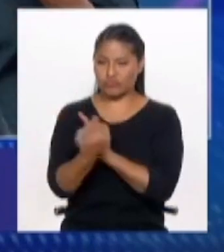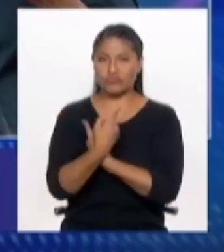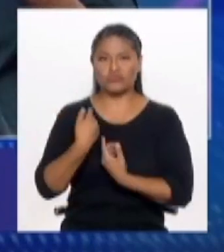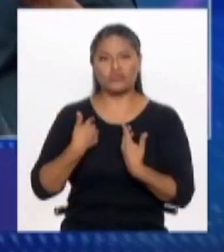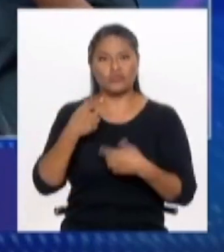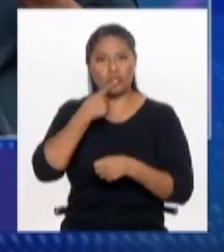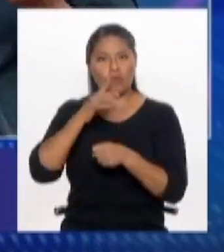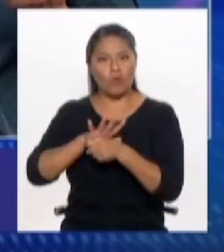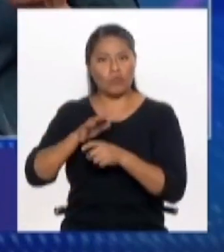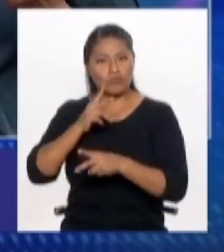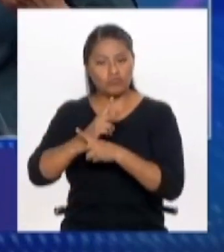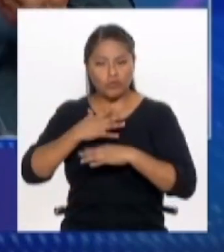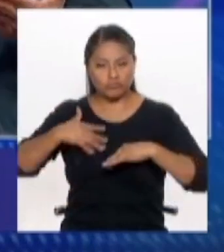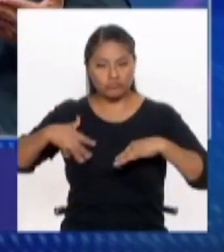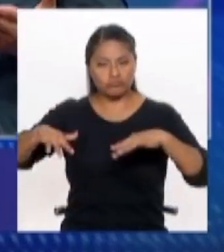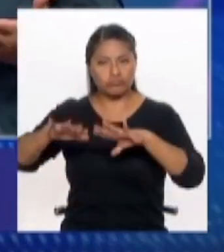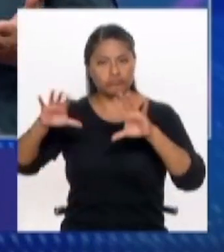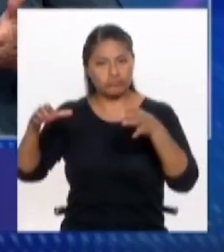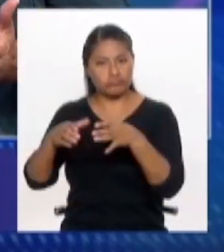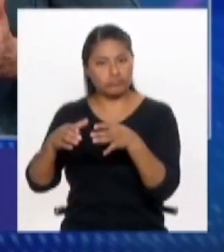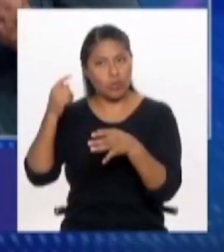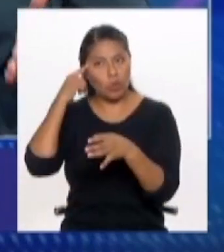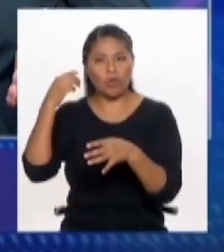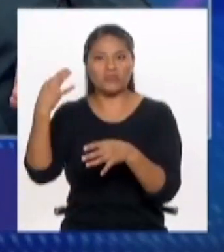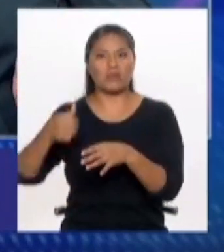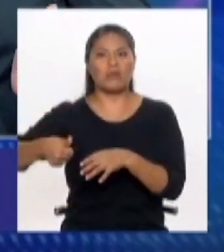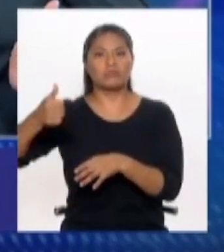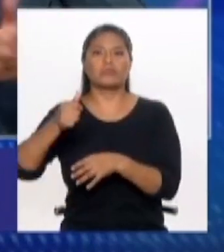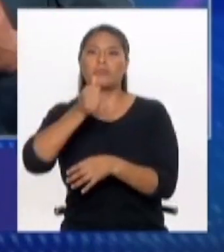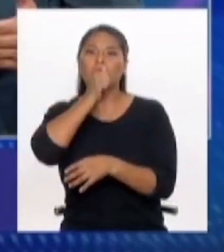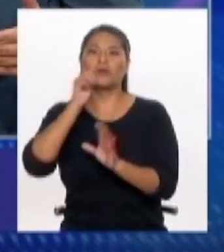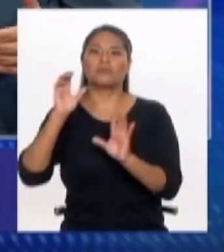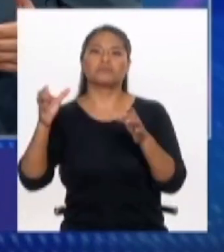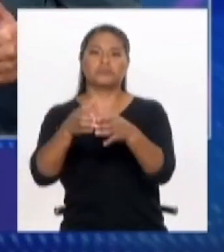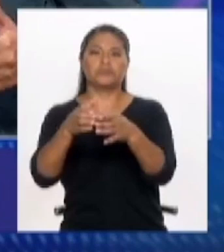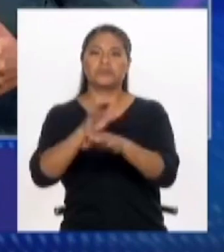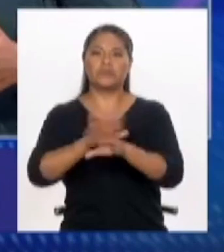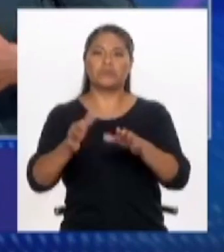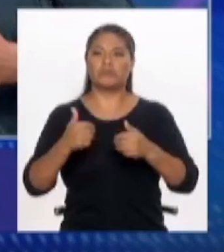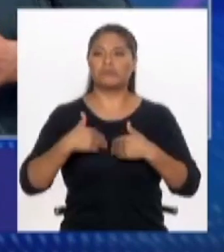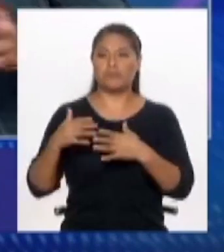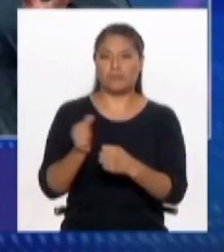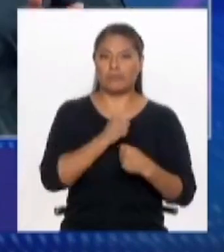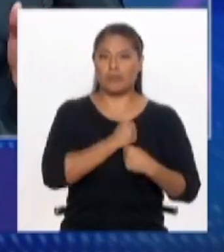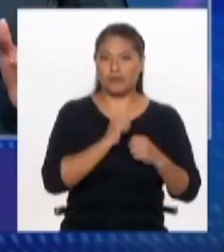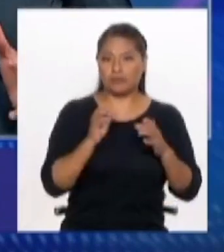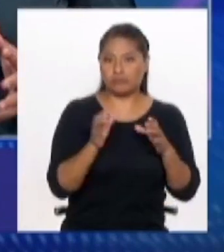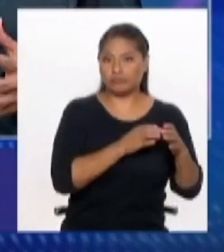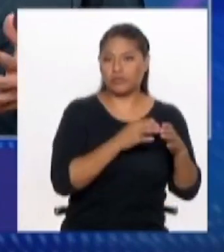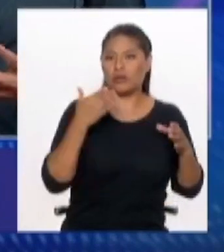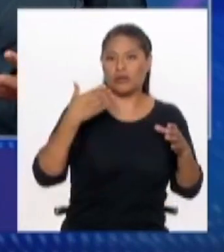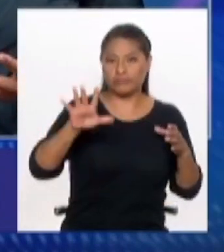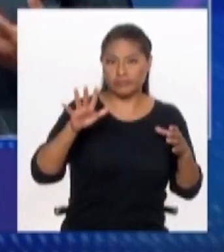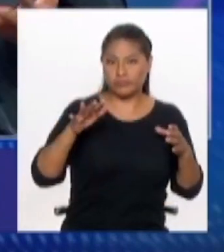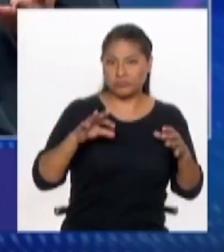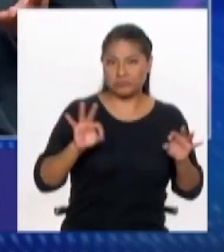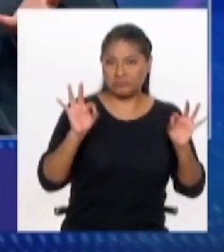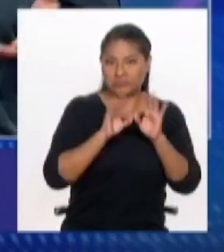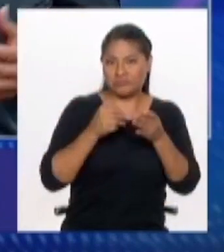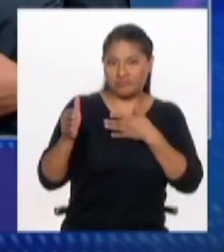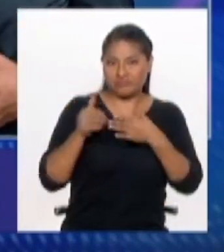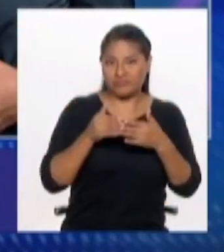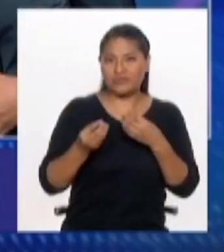Sí, creo que... Es esa mentalidad privatizada que solamente mi parcelita y lo que te pasa a ti no me importa. ¿Cómo